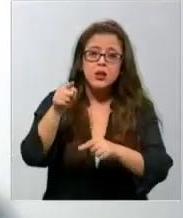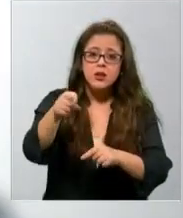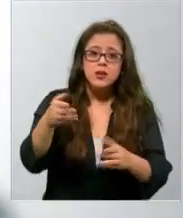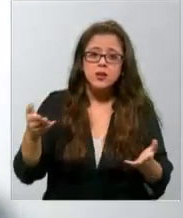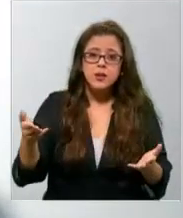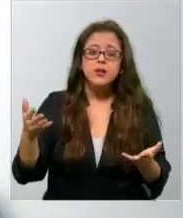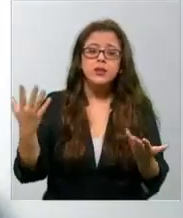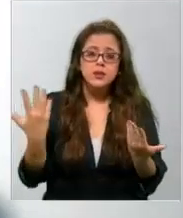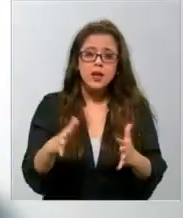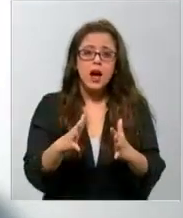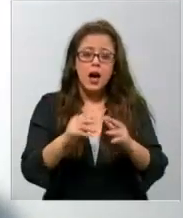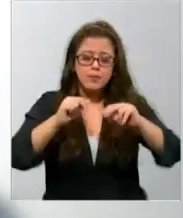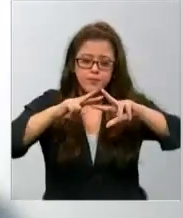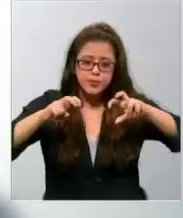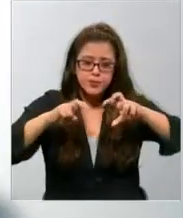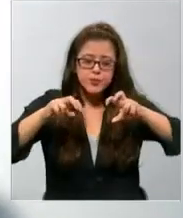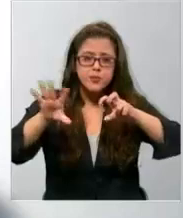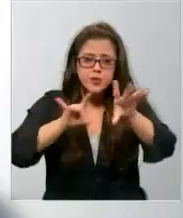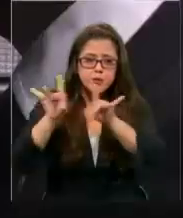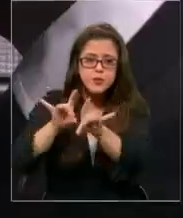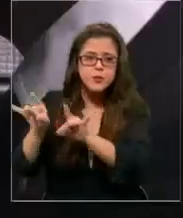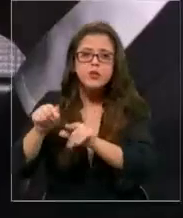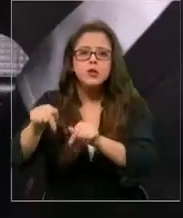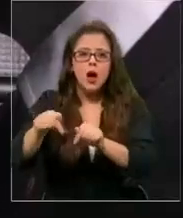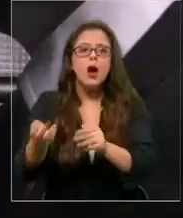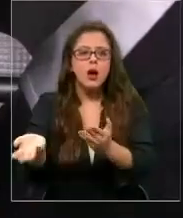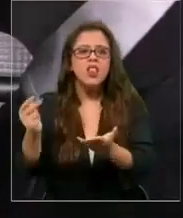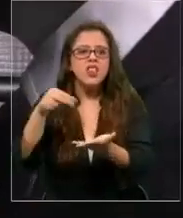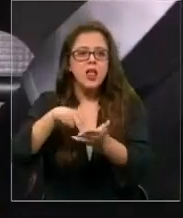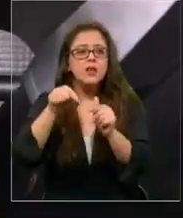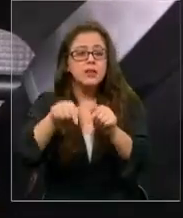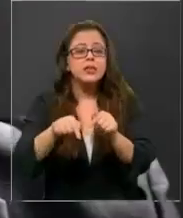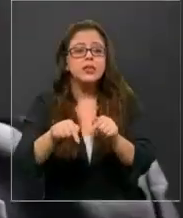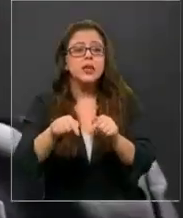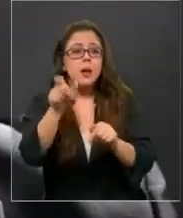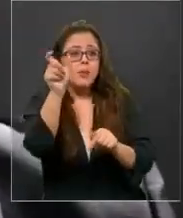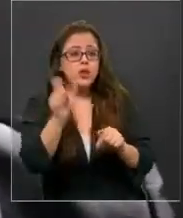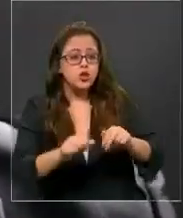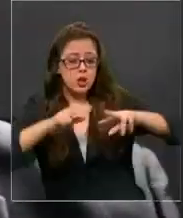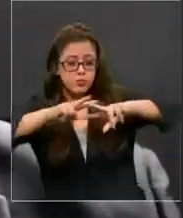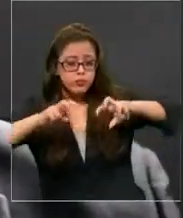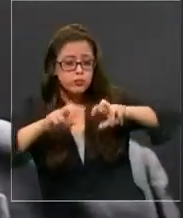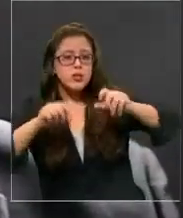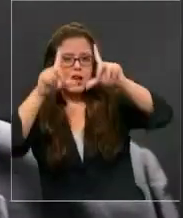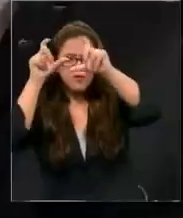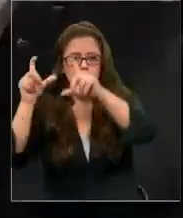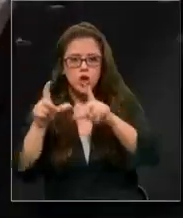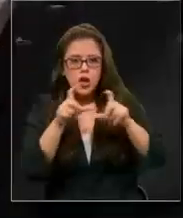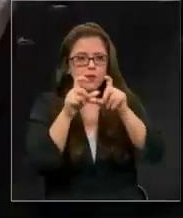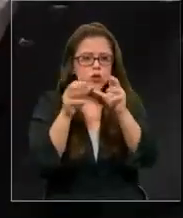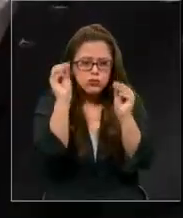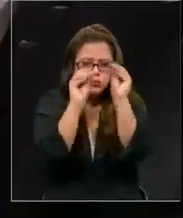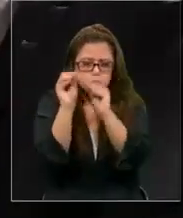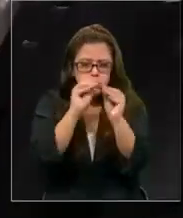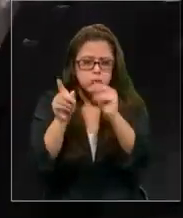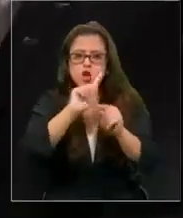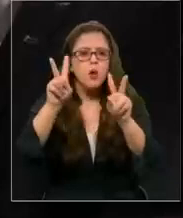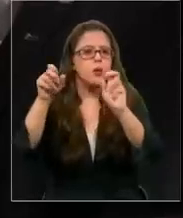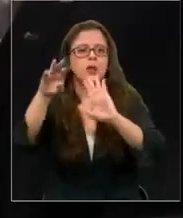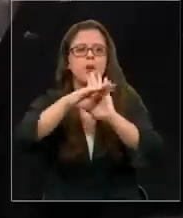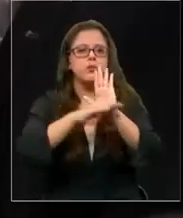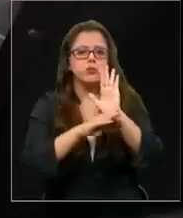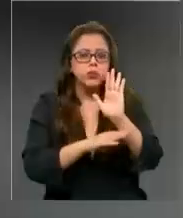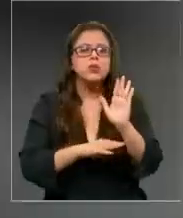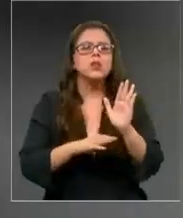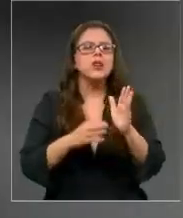se logró establecer conforme a las diligencias que él estaba. Según este perito, el set fotográfico no se diseñó de acuerdo a los protocolos